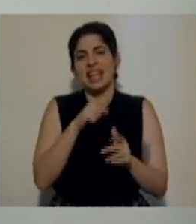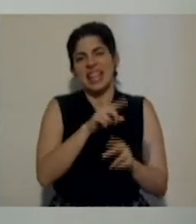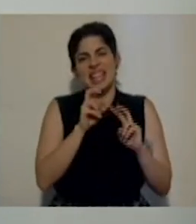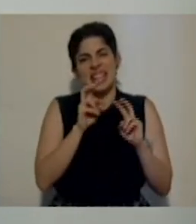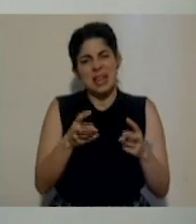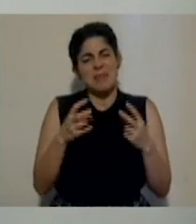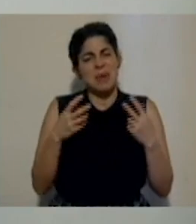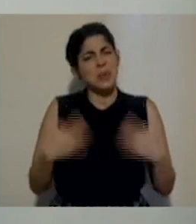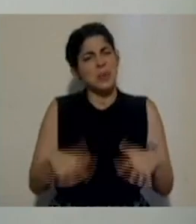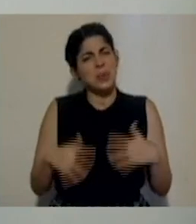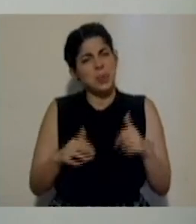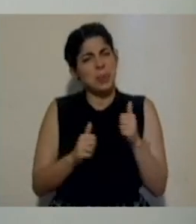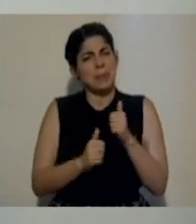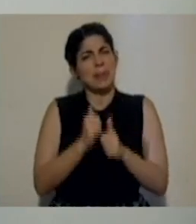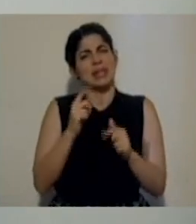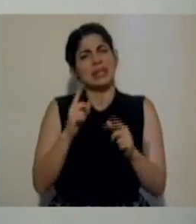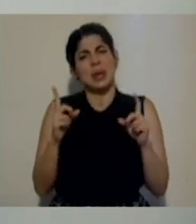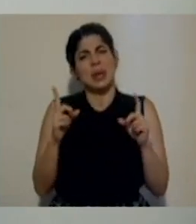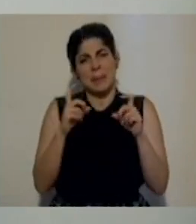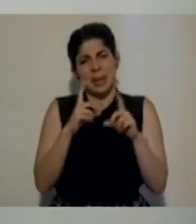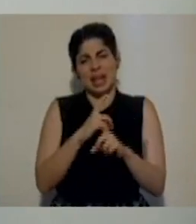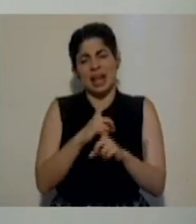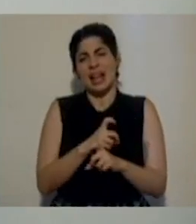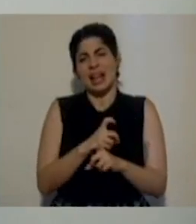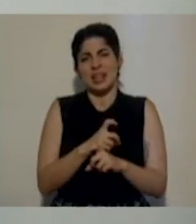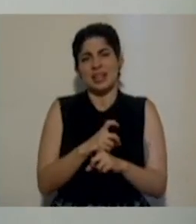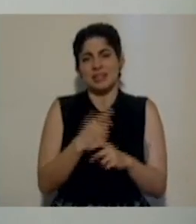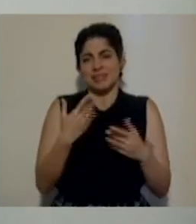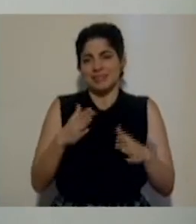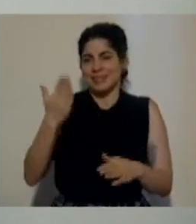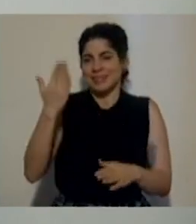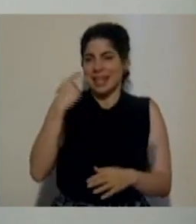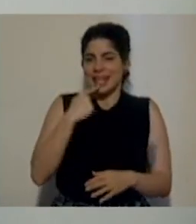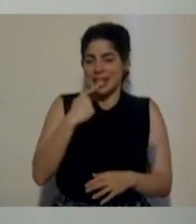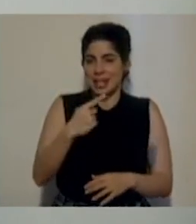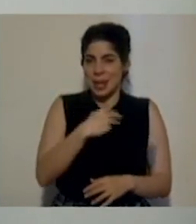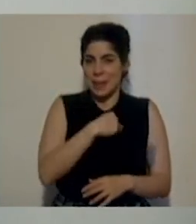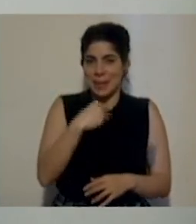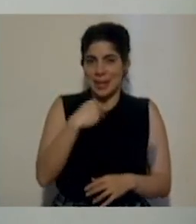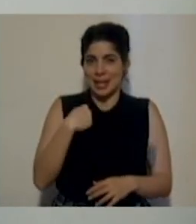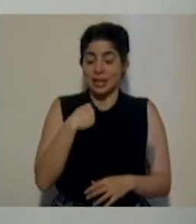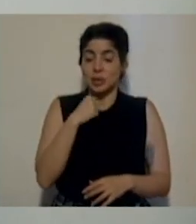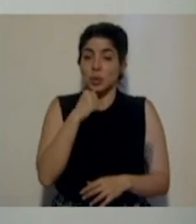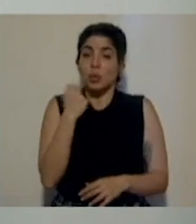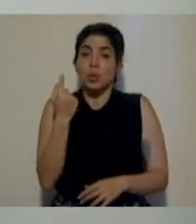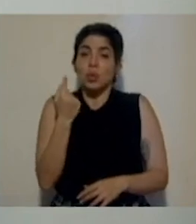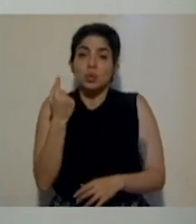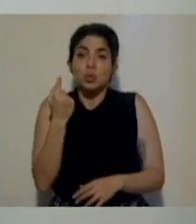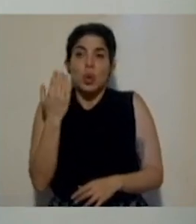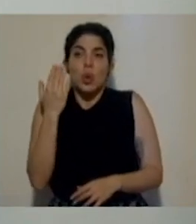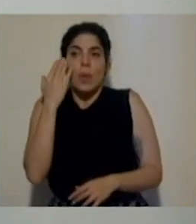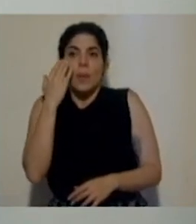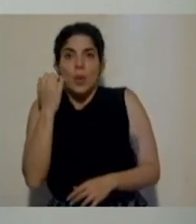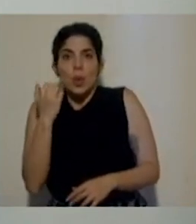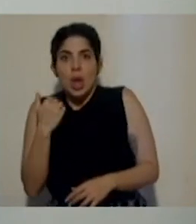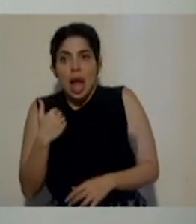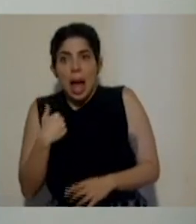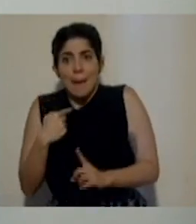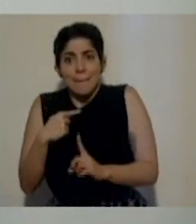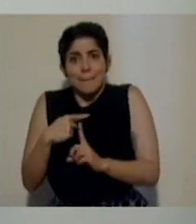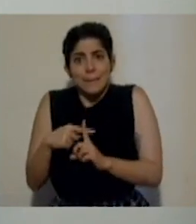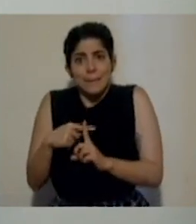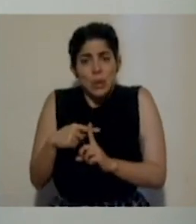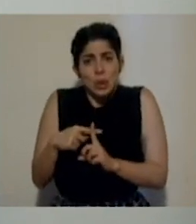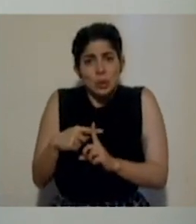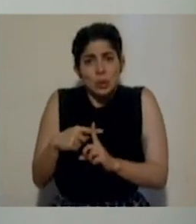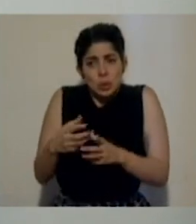mucho más complejo. Y lo ha mencionado el señor ministro, no solo porque tenemos los casos positivos,